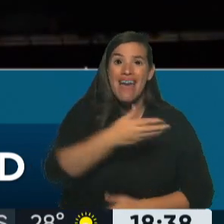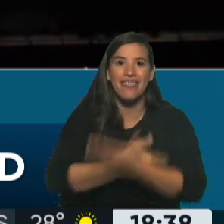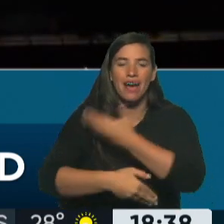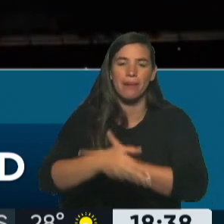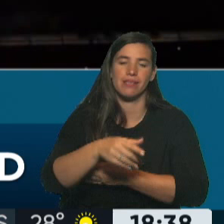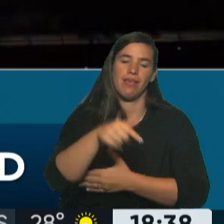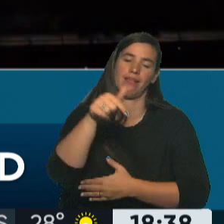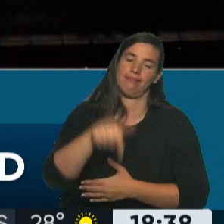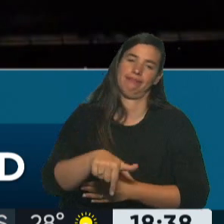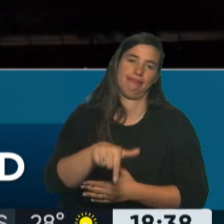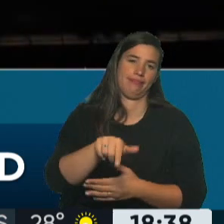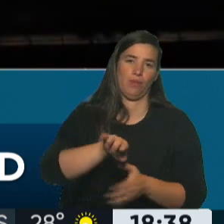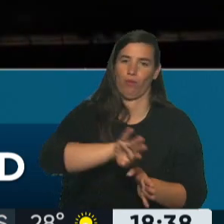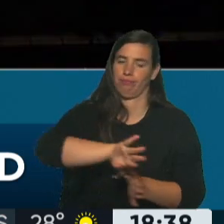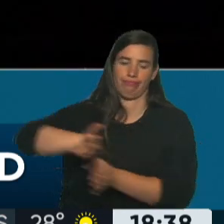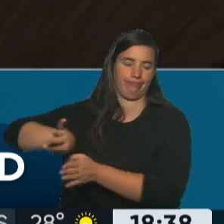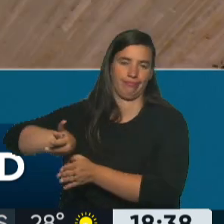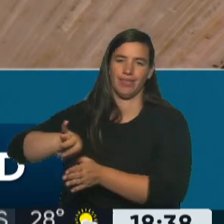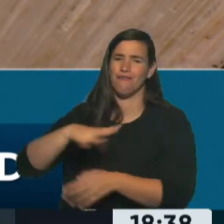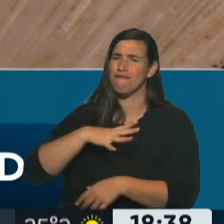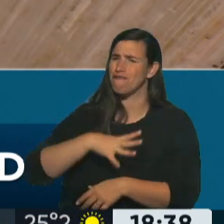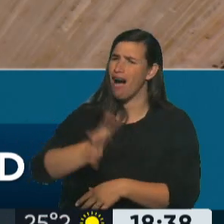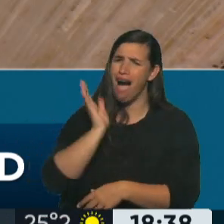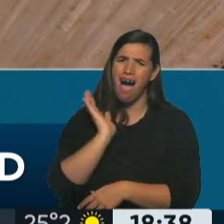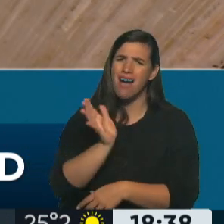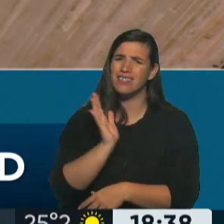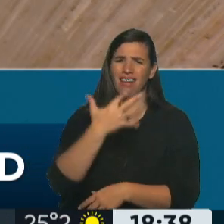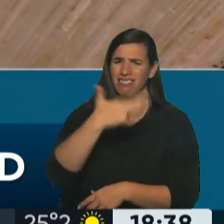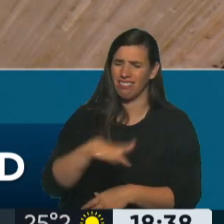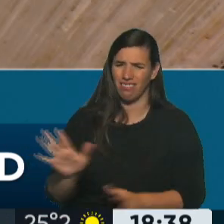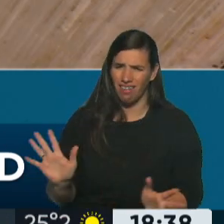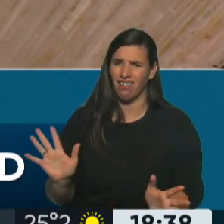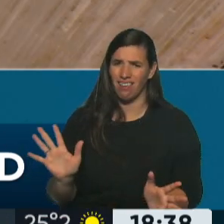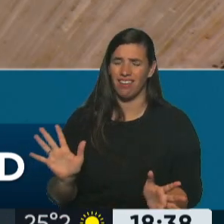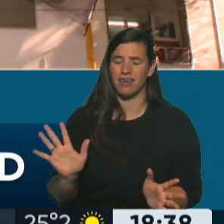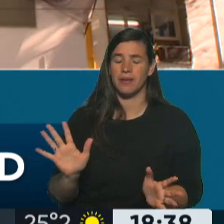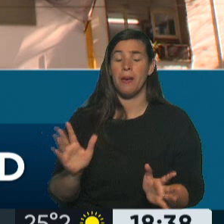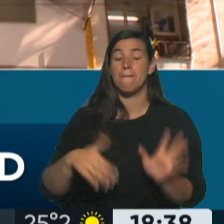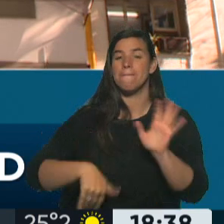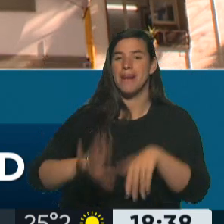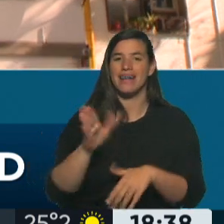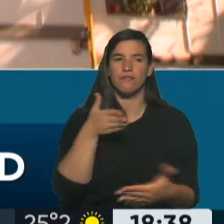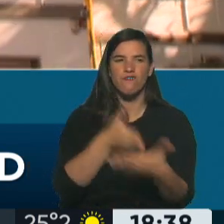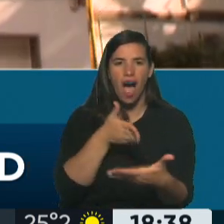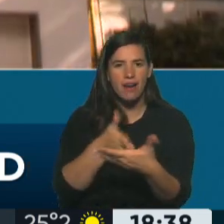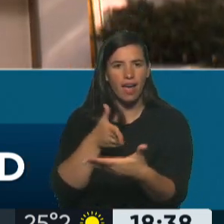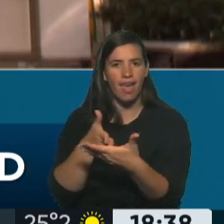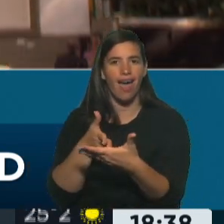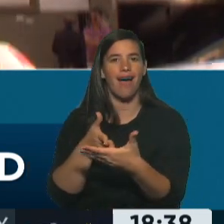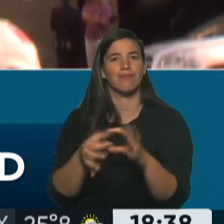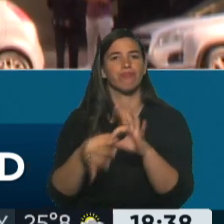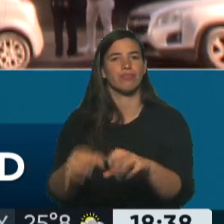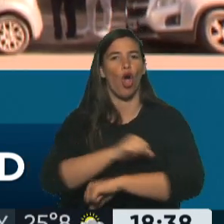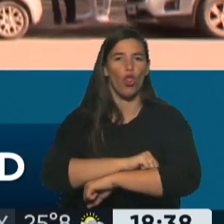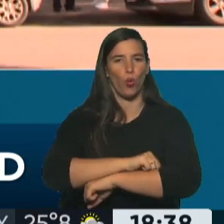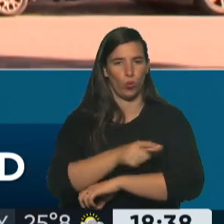todavía es mucho peor. No, me parece que falta muchísimo, sobre todo en las barreras actitudinales que siempre hablamos. Las otras son